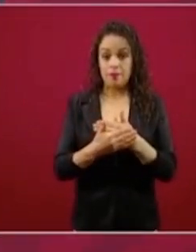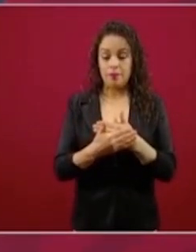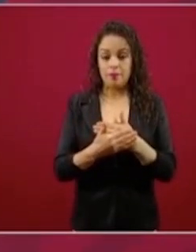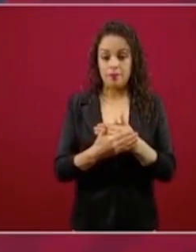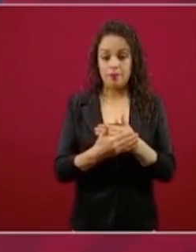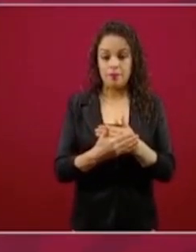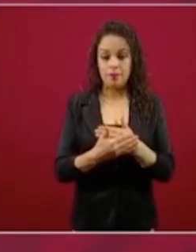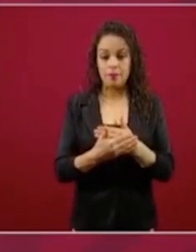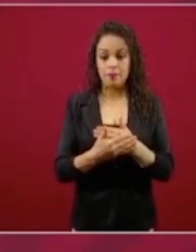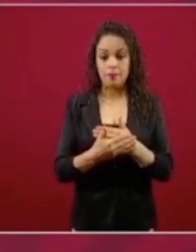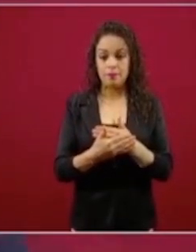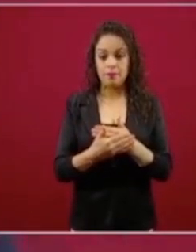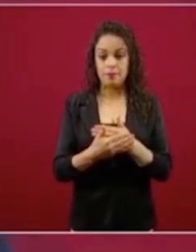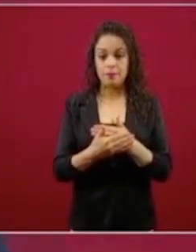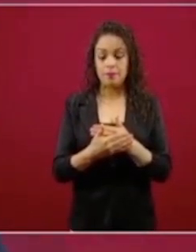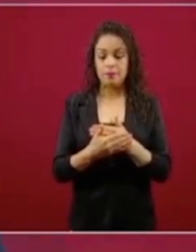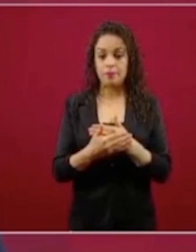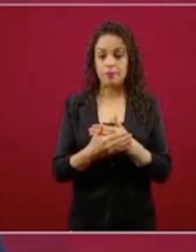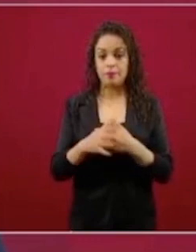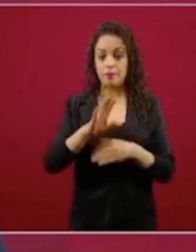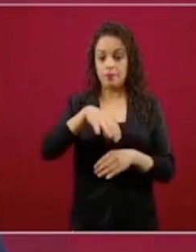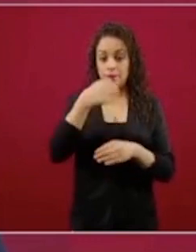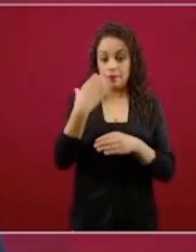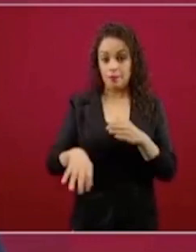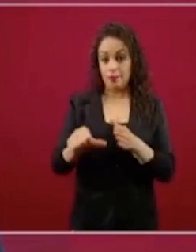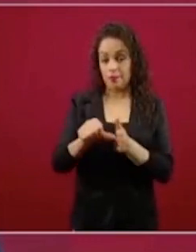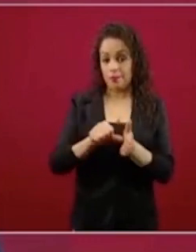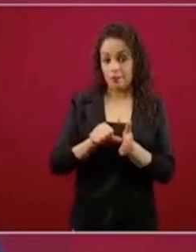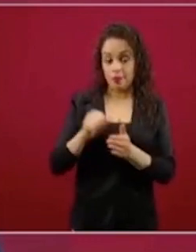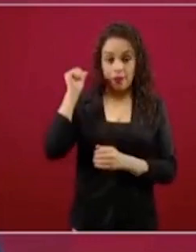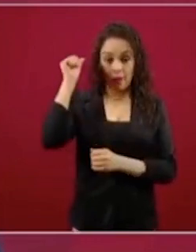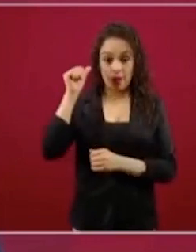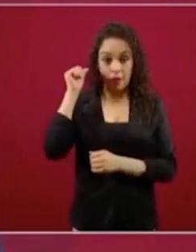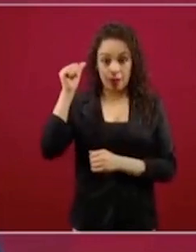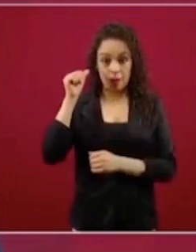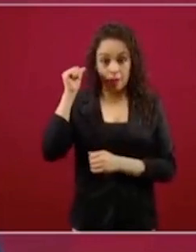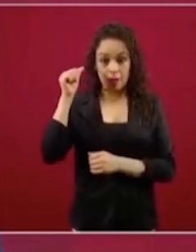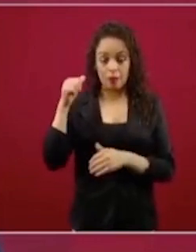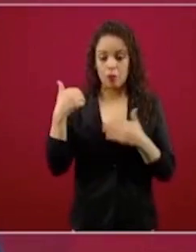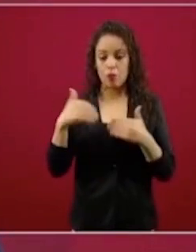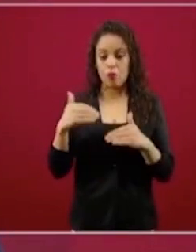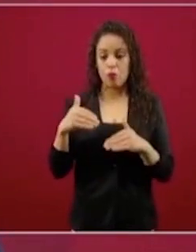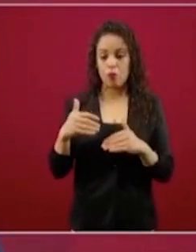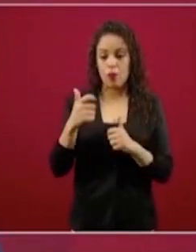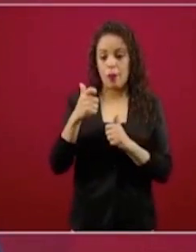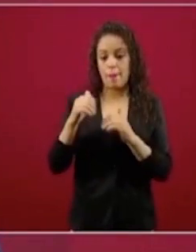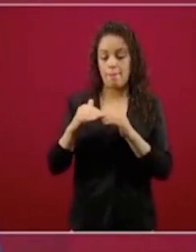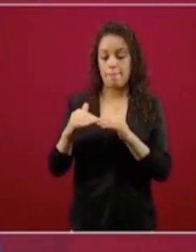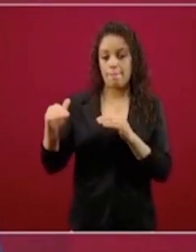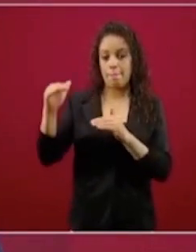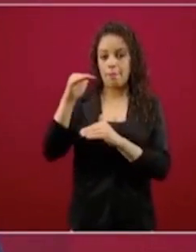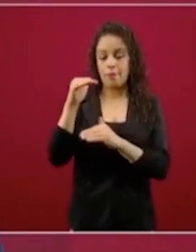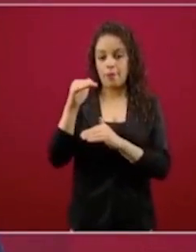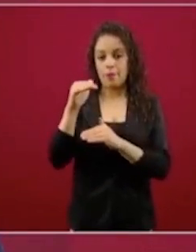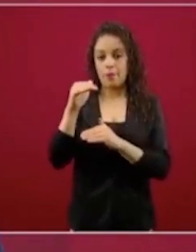y vamos a estar arriba en recaudación con relación